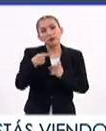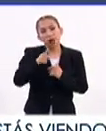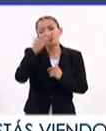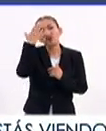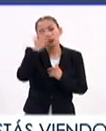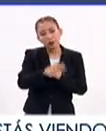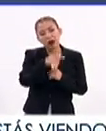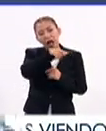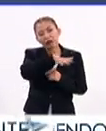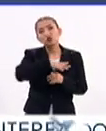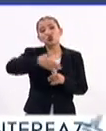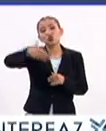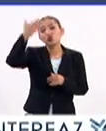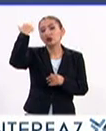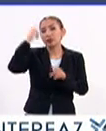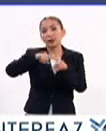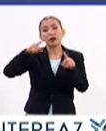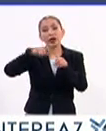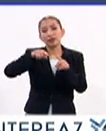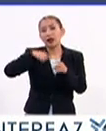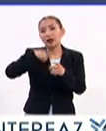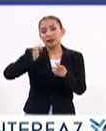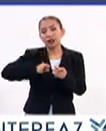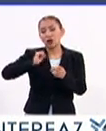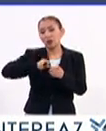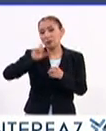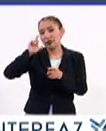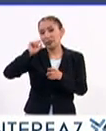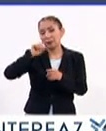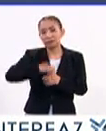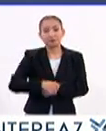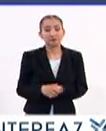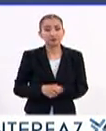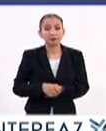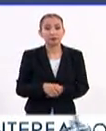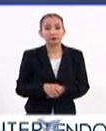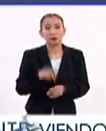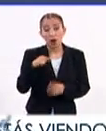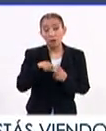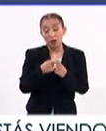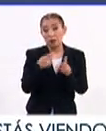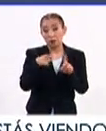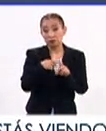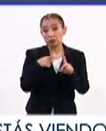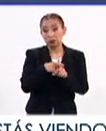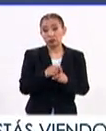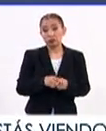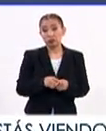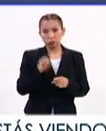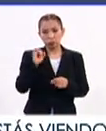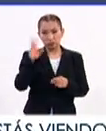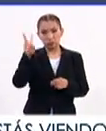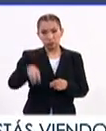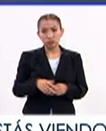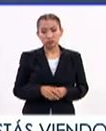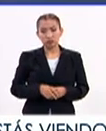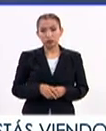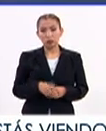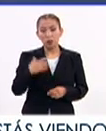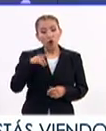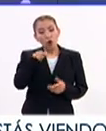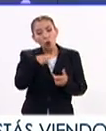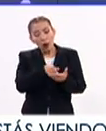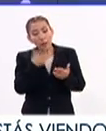sabemos que esto existe desde el siglo pasado, ¿no? Pero es un inicio positivo, finalmente, ¿no? Claro que sí. hay más los